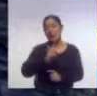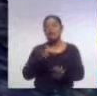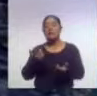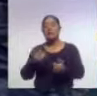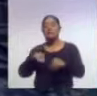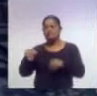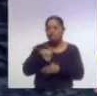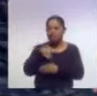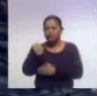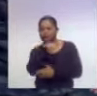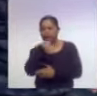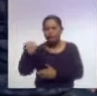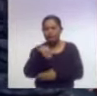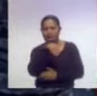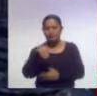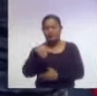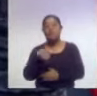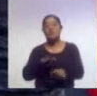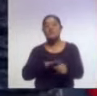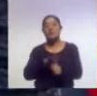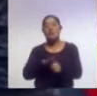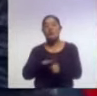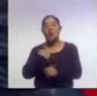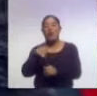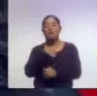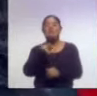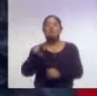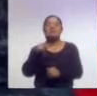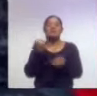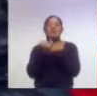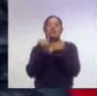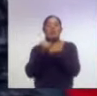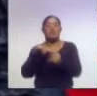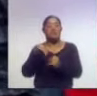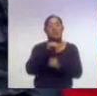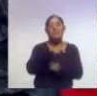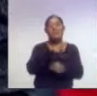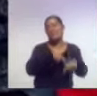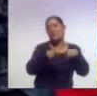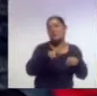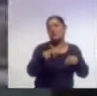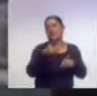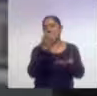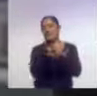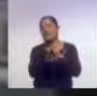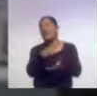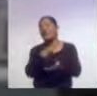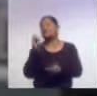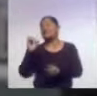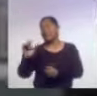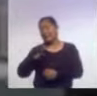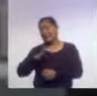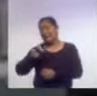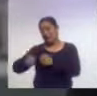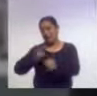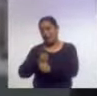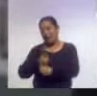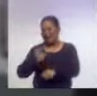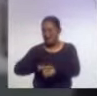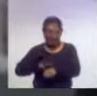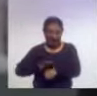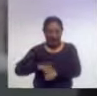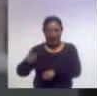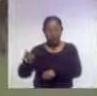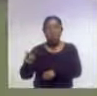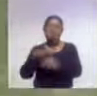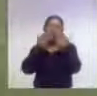y pasando el balón para jugadas propicias de gol. Así que yo creo que Raúl Jiménez hoy va a tener una oportunidad muy grande ante la ausencia inminente